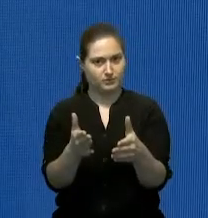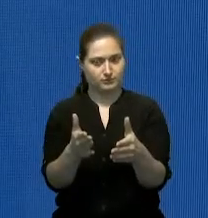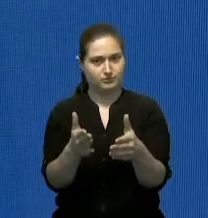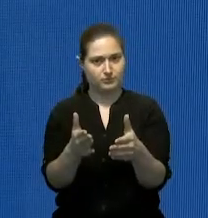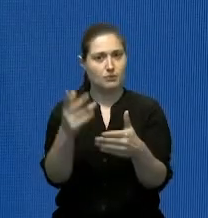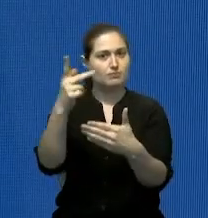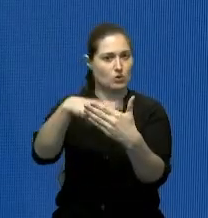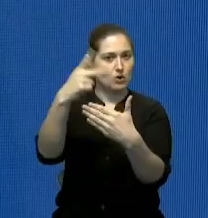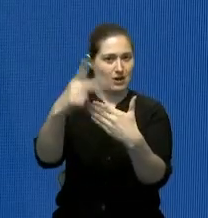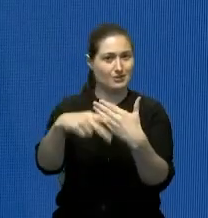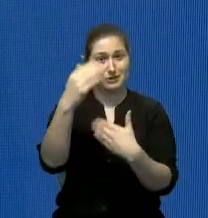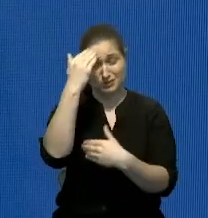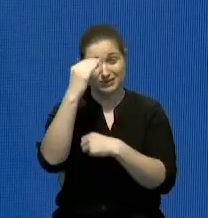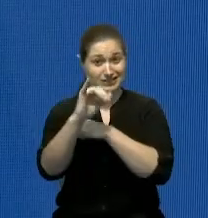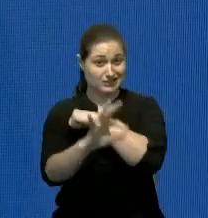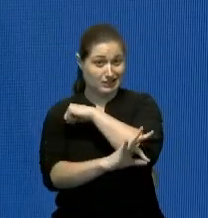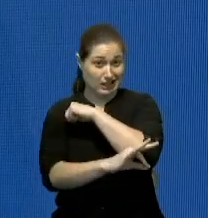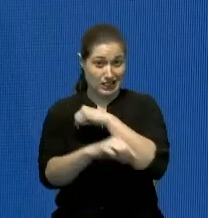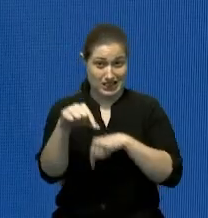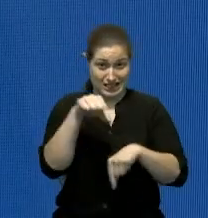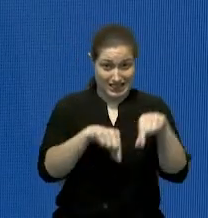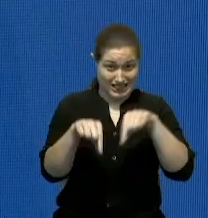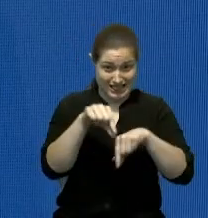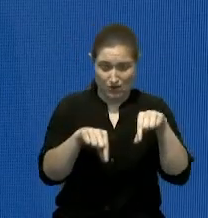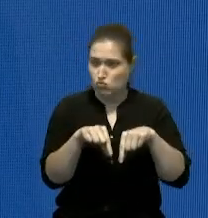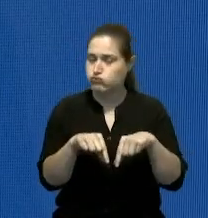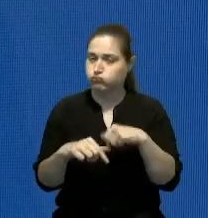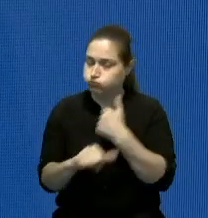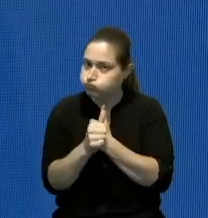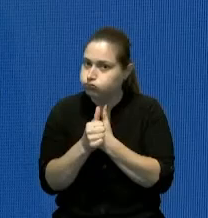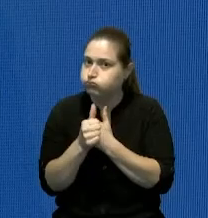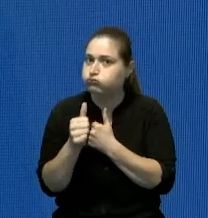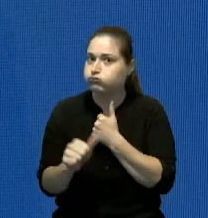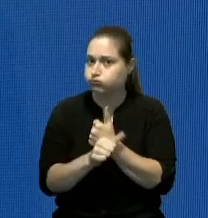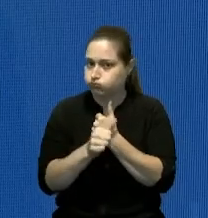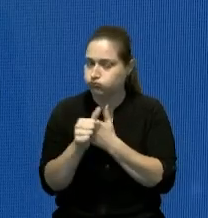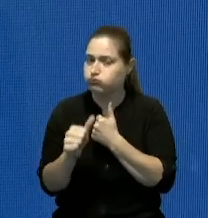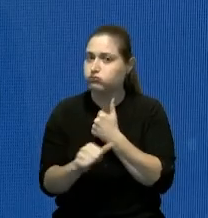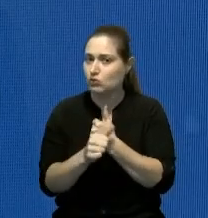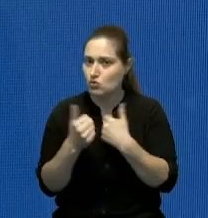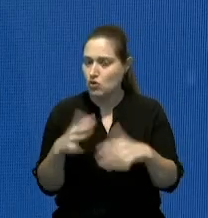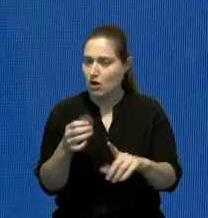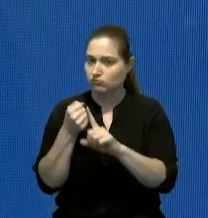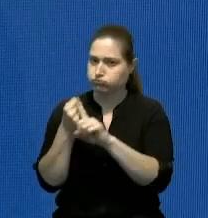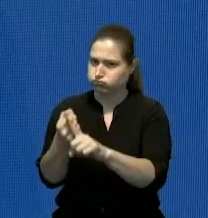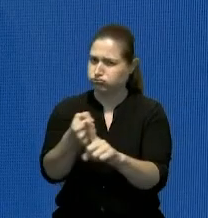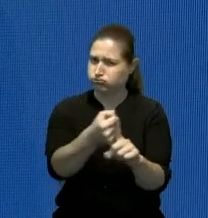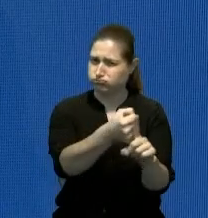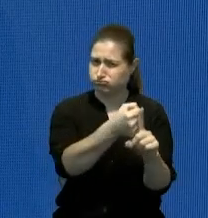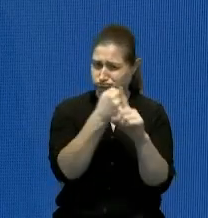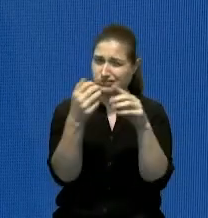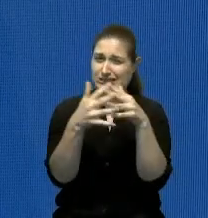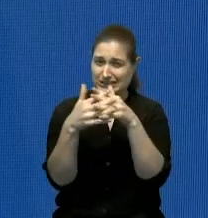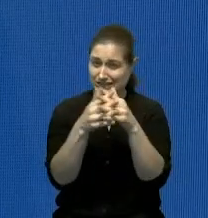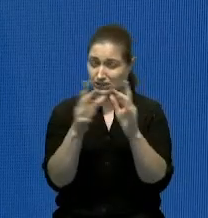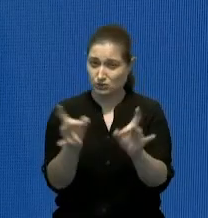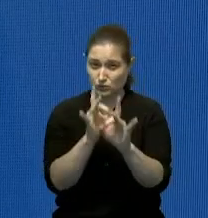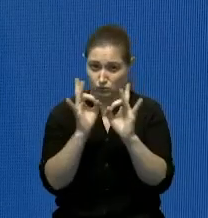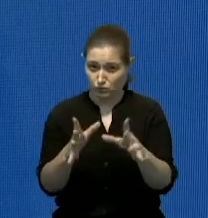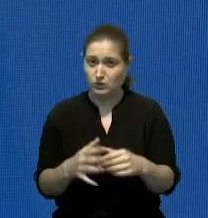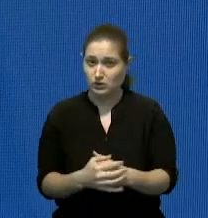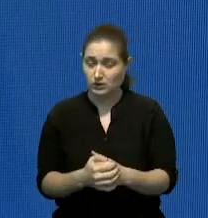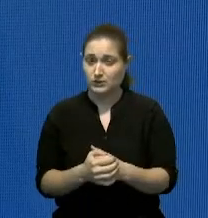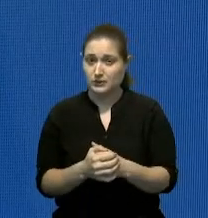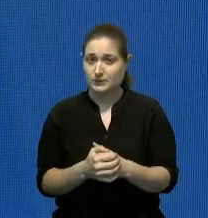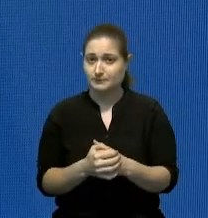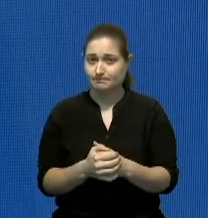saben que las drogas sintéticas están en de mayor peligrosidad y la que más se está afectando a los Estados Unidos en